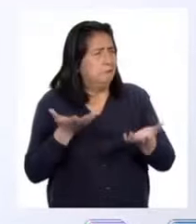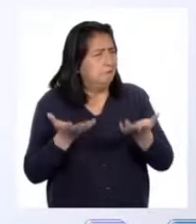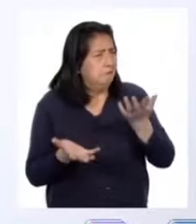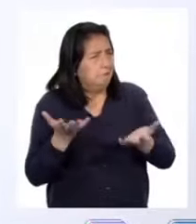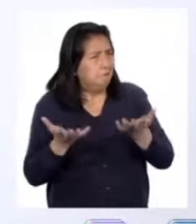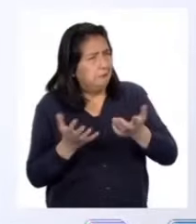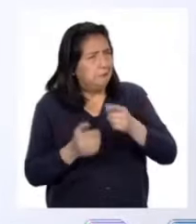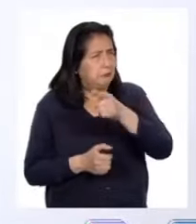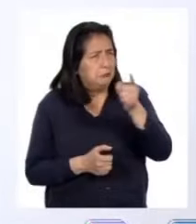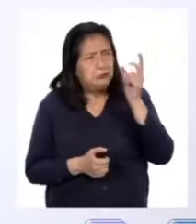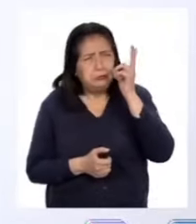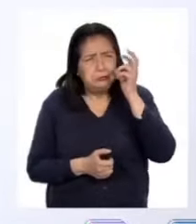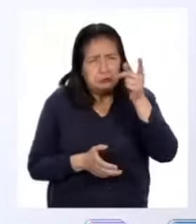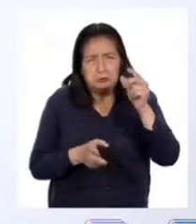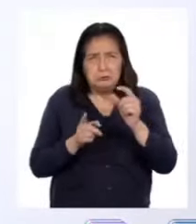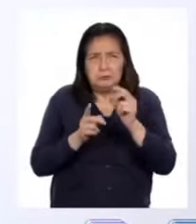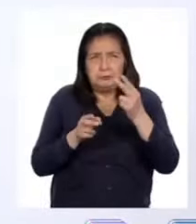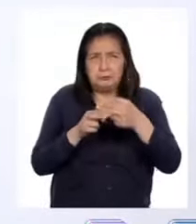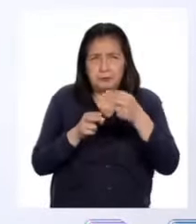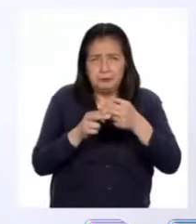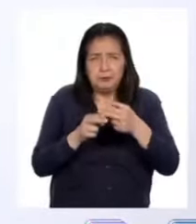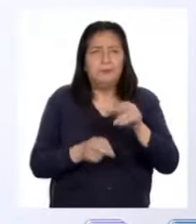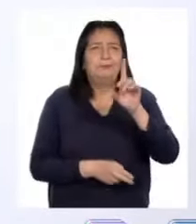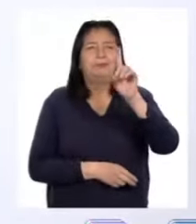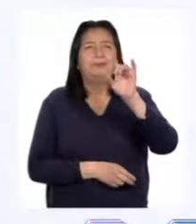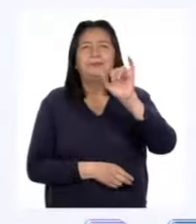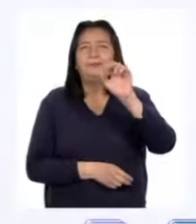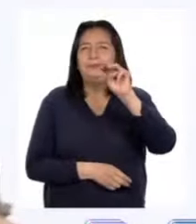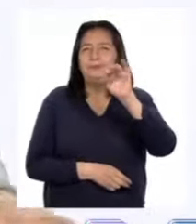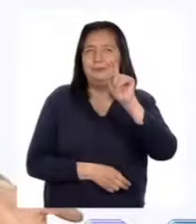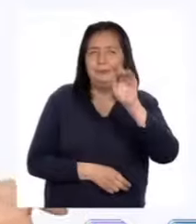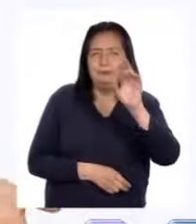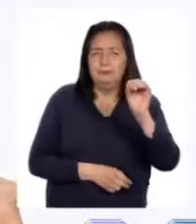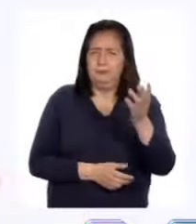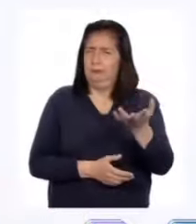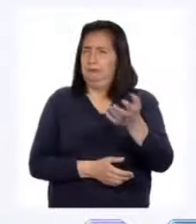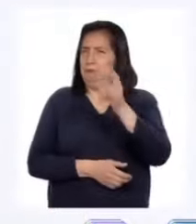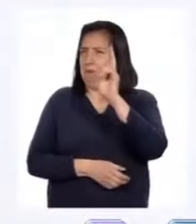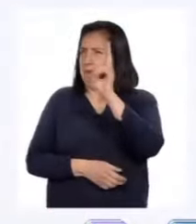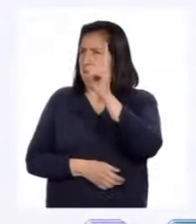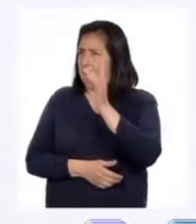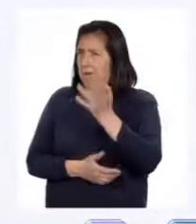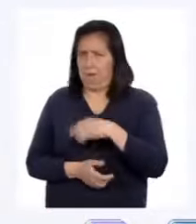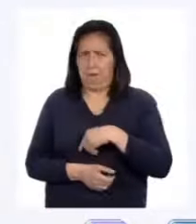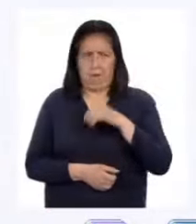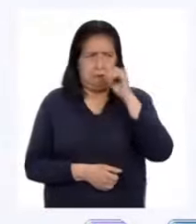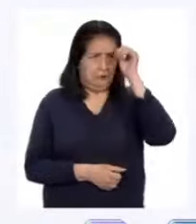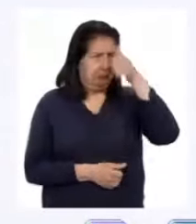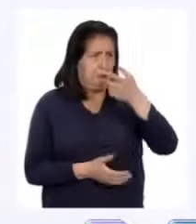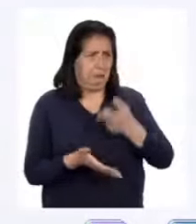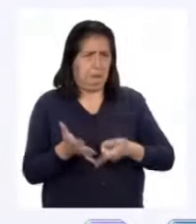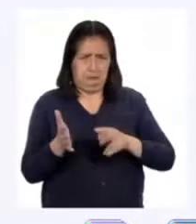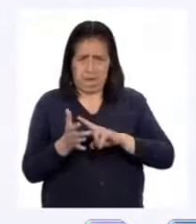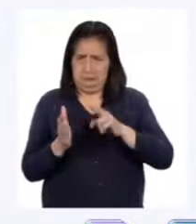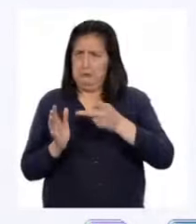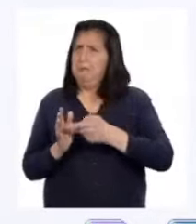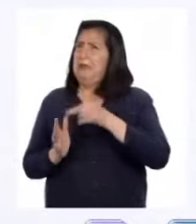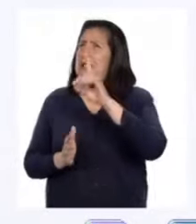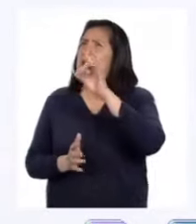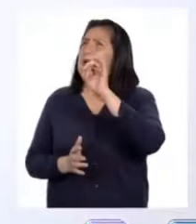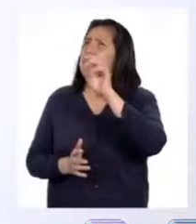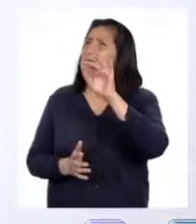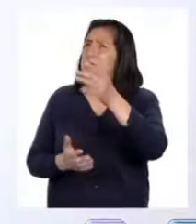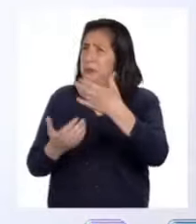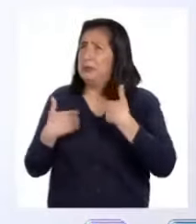vez han oído. Es el diámetro. Profesora, la verdad es que no recuerdo qué es. ¿Podría hacerme